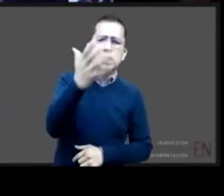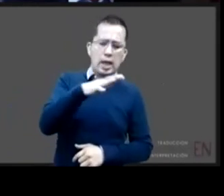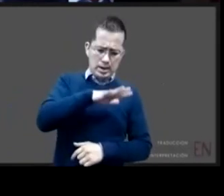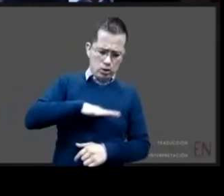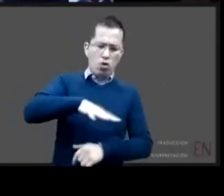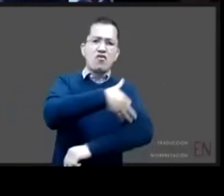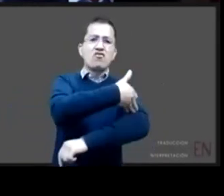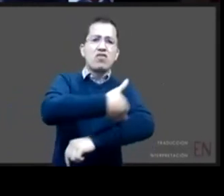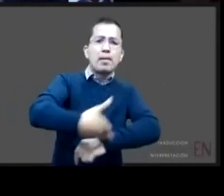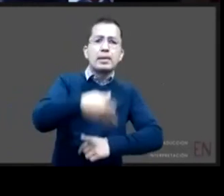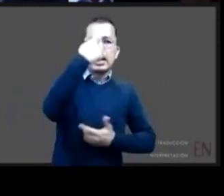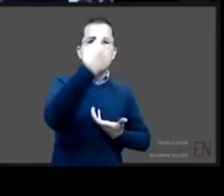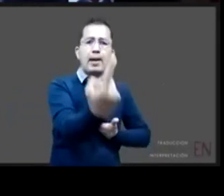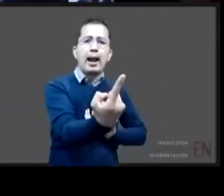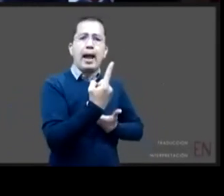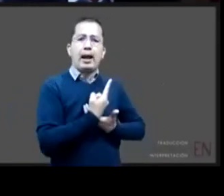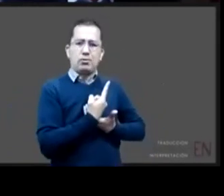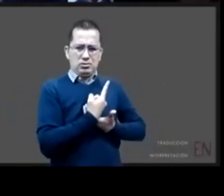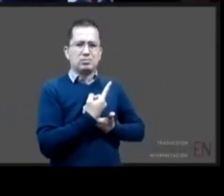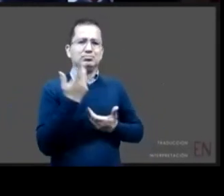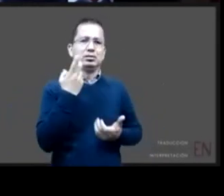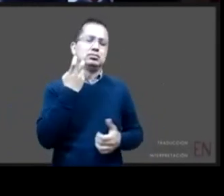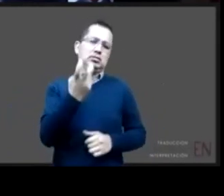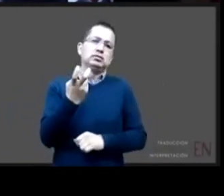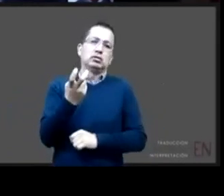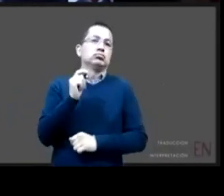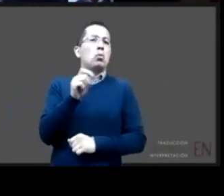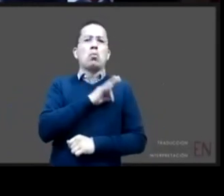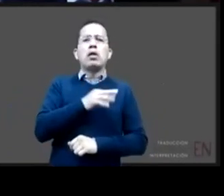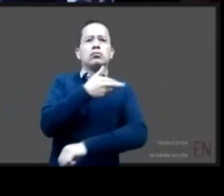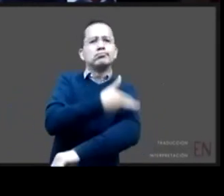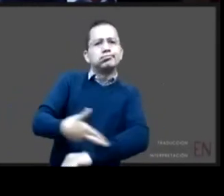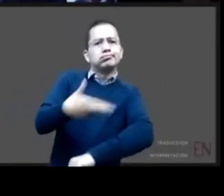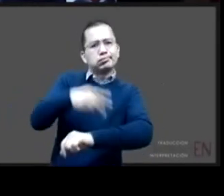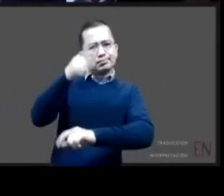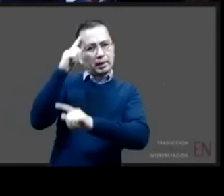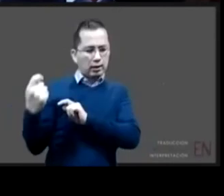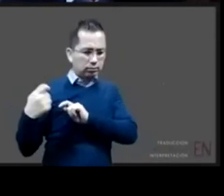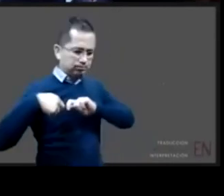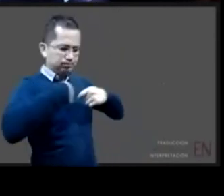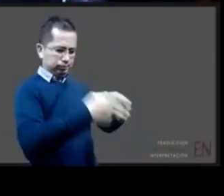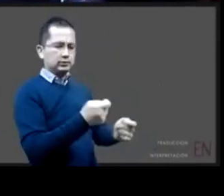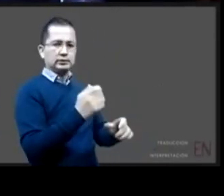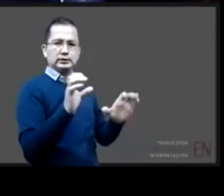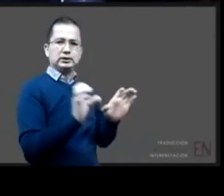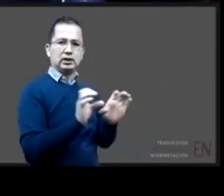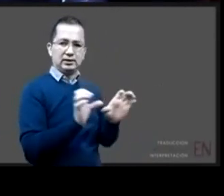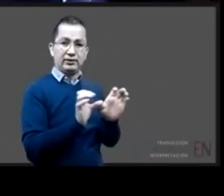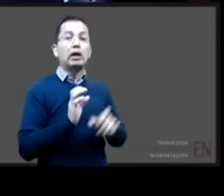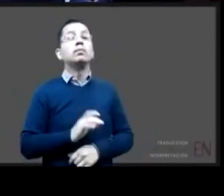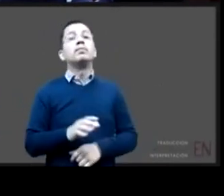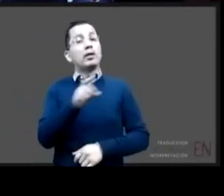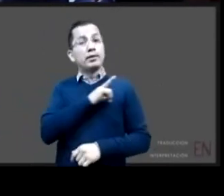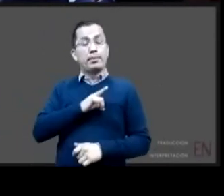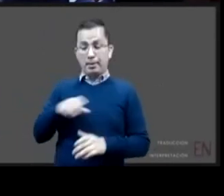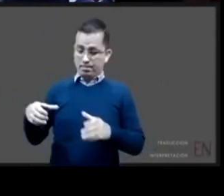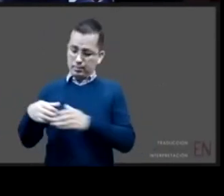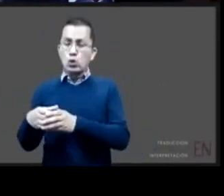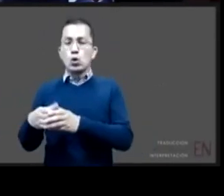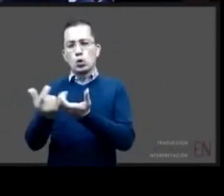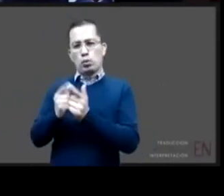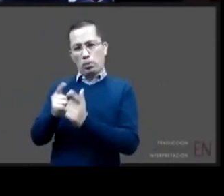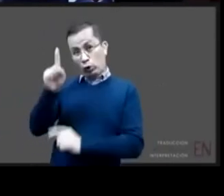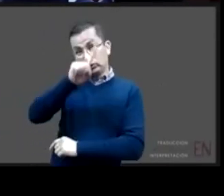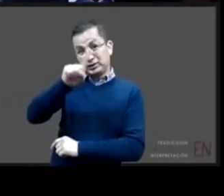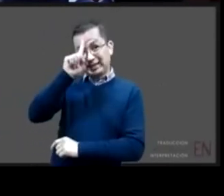se establece un tipo multidisciplinario un consejo técnico que evalúa a estas familias se les otorga una capacitación